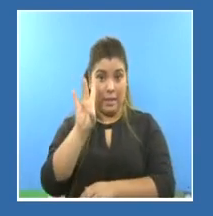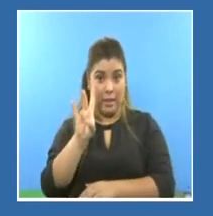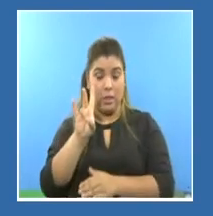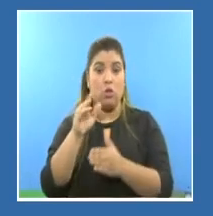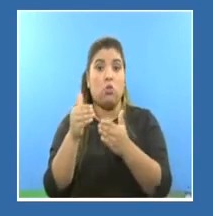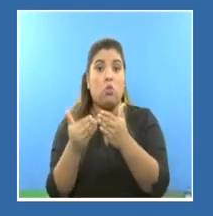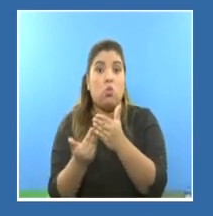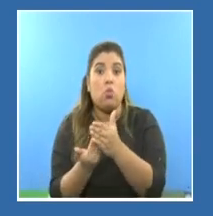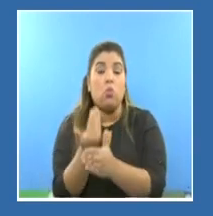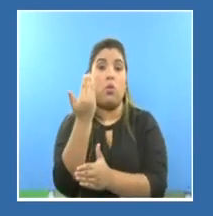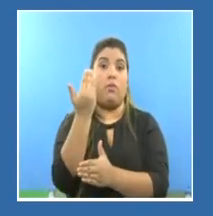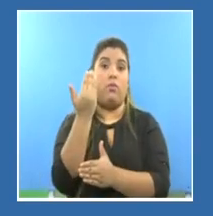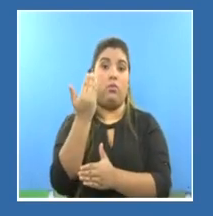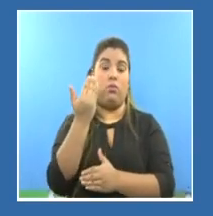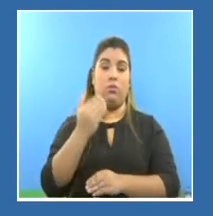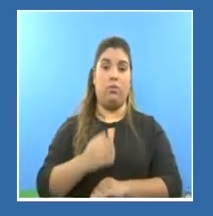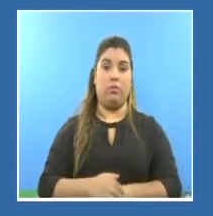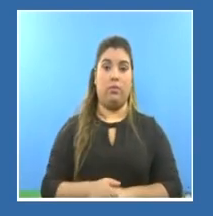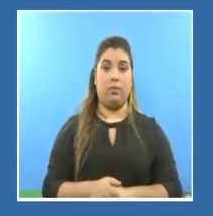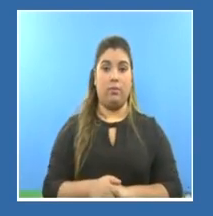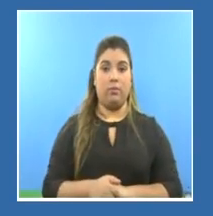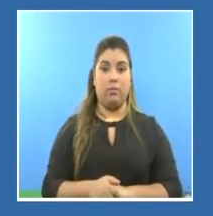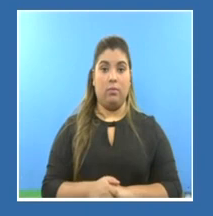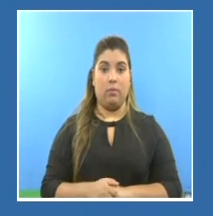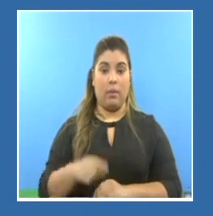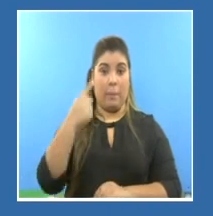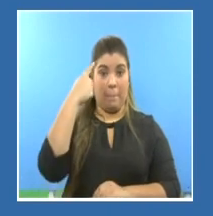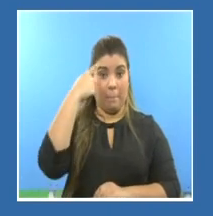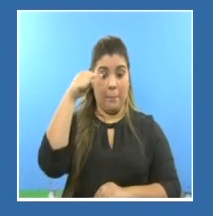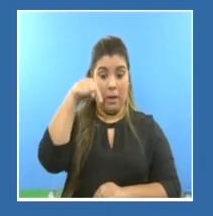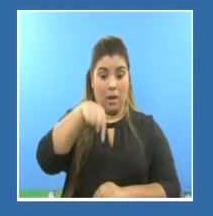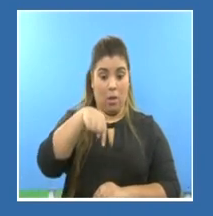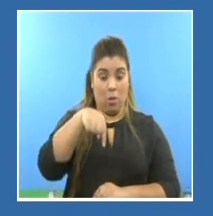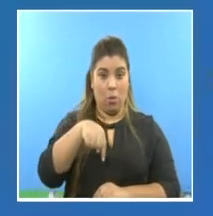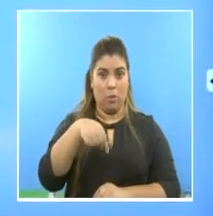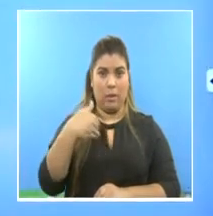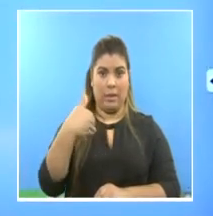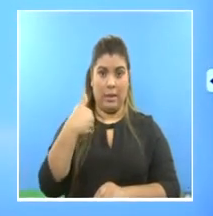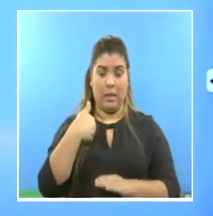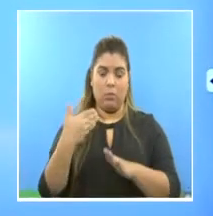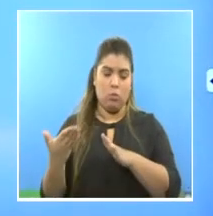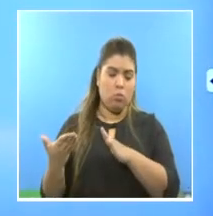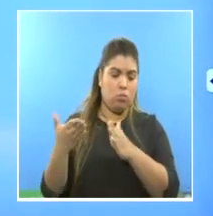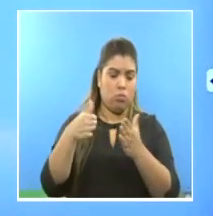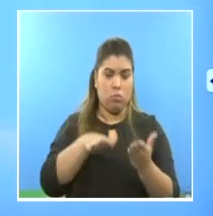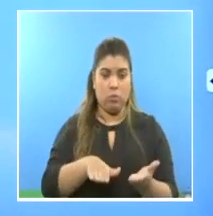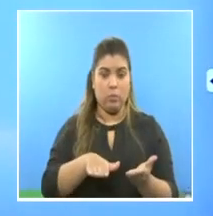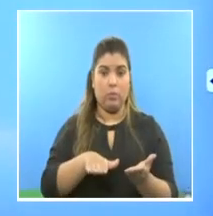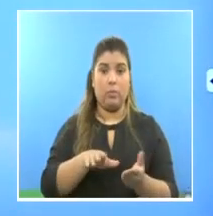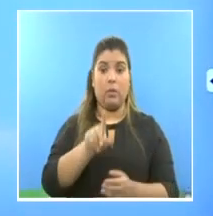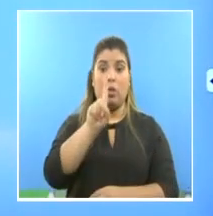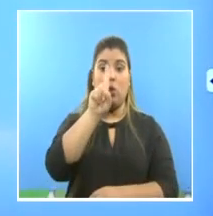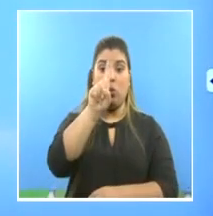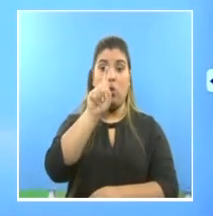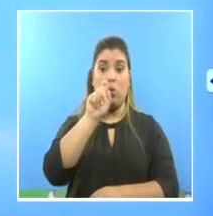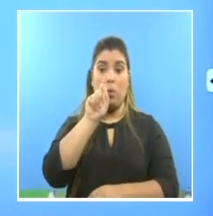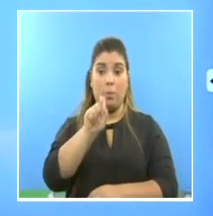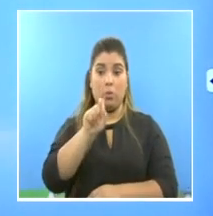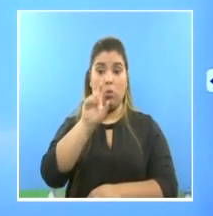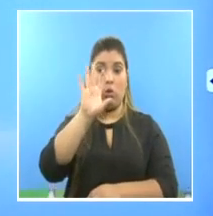son nuevos casos. Para hoy, alcanzamos una letalidad de 1